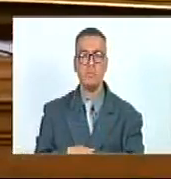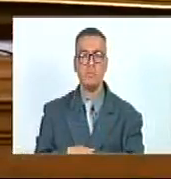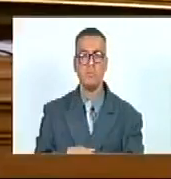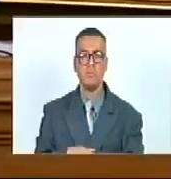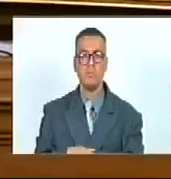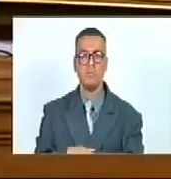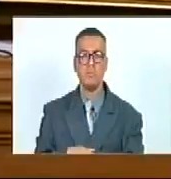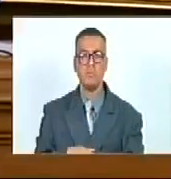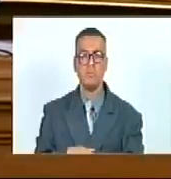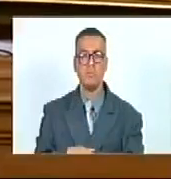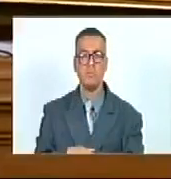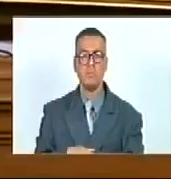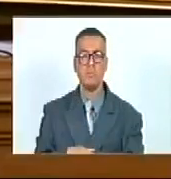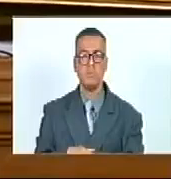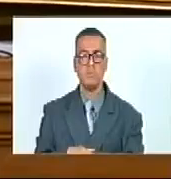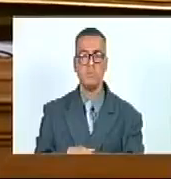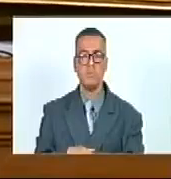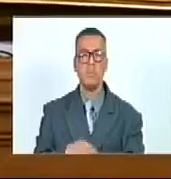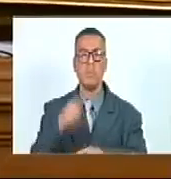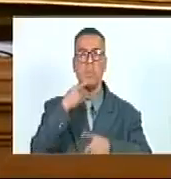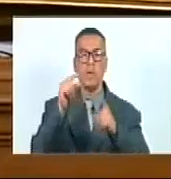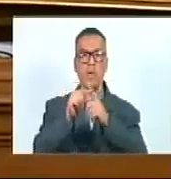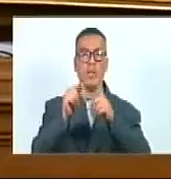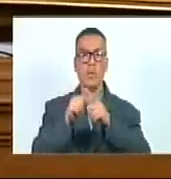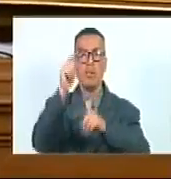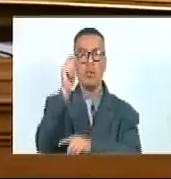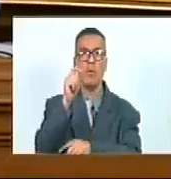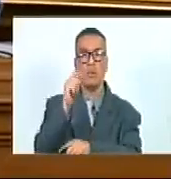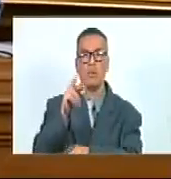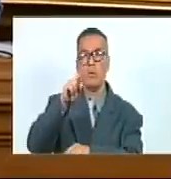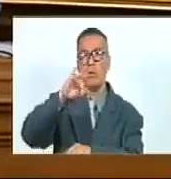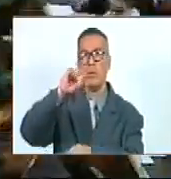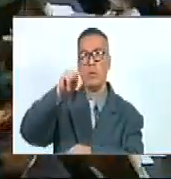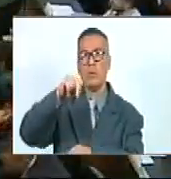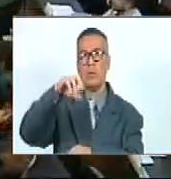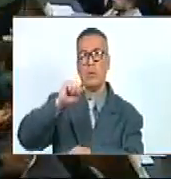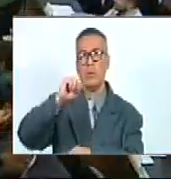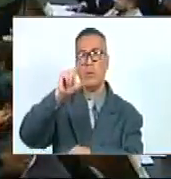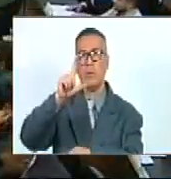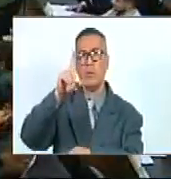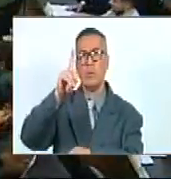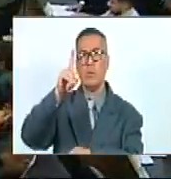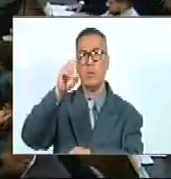Gracias Diputada Deben el uso De la palabra Al diputado Reinaldo Rodríguez